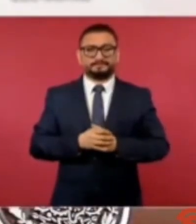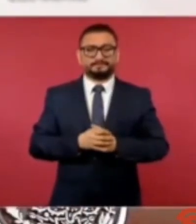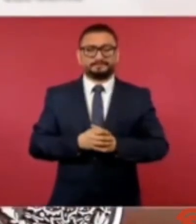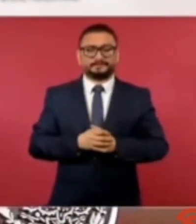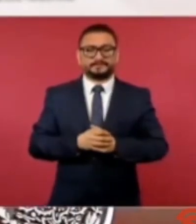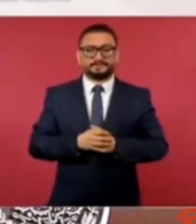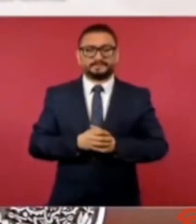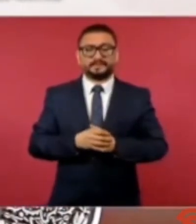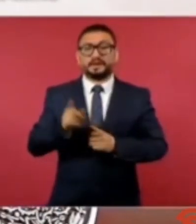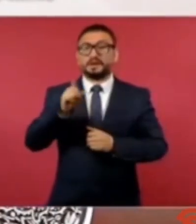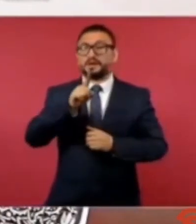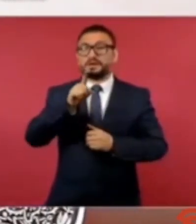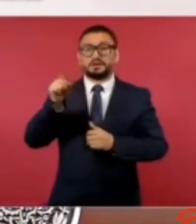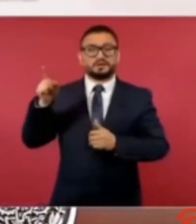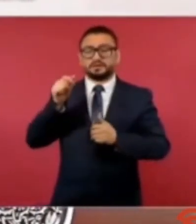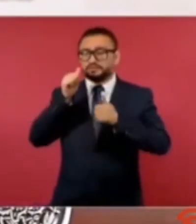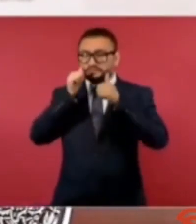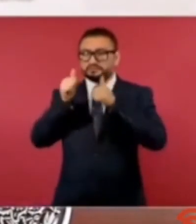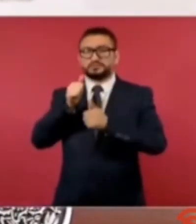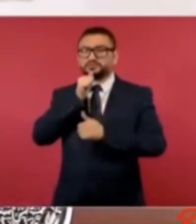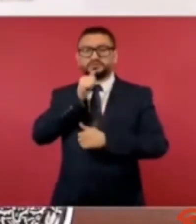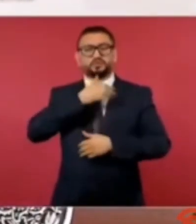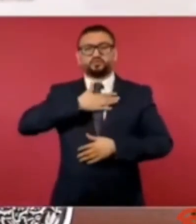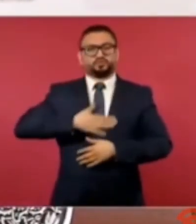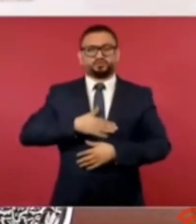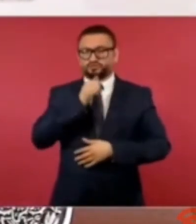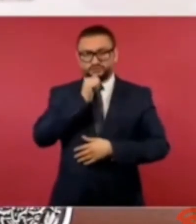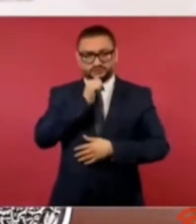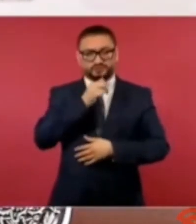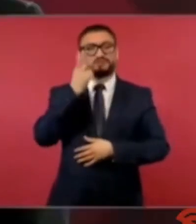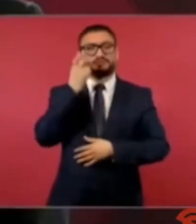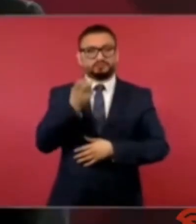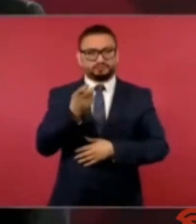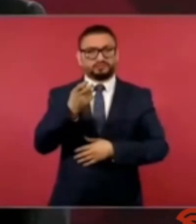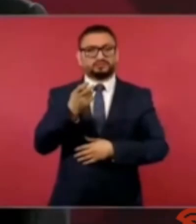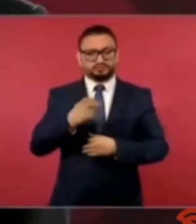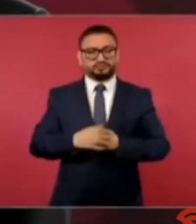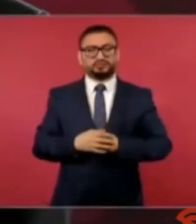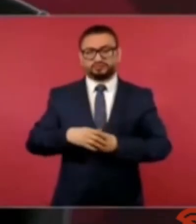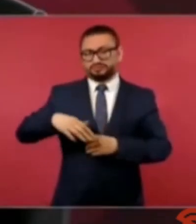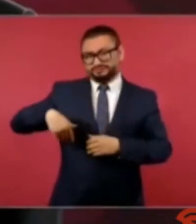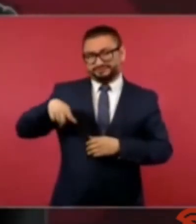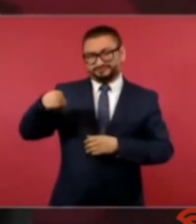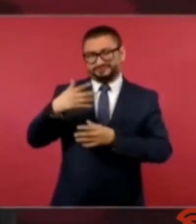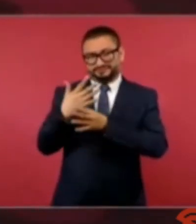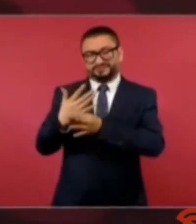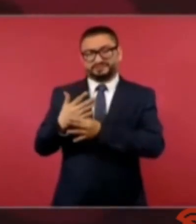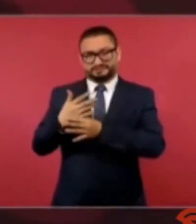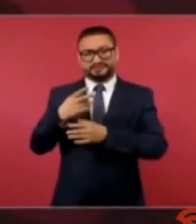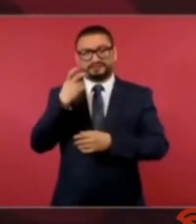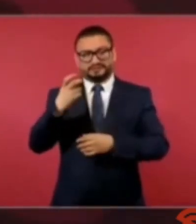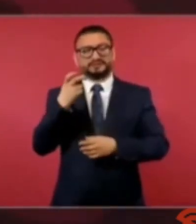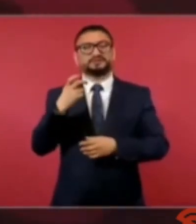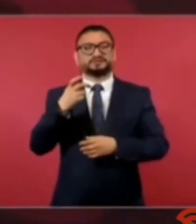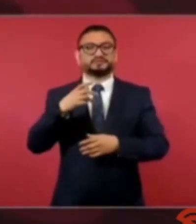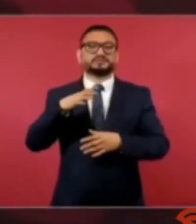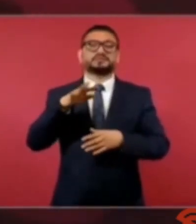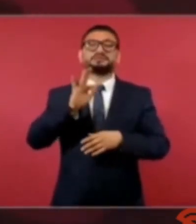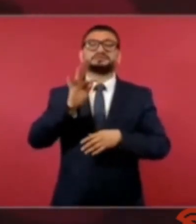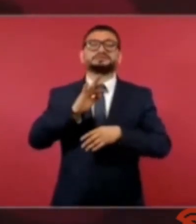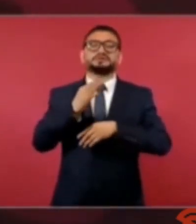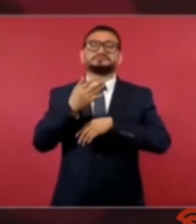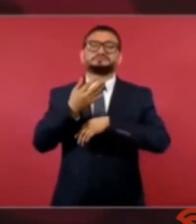ha hecho justicia. Esto, como tú lo señalas, aun cuando es parcial,